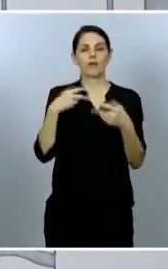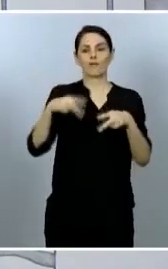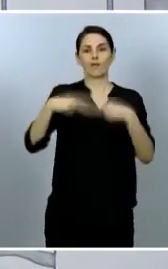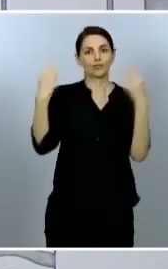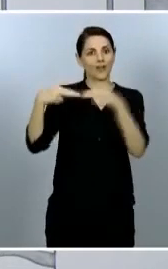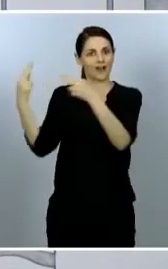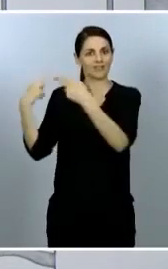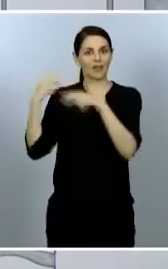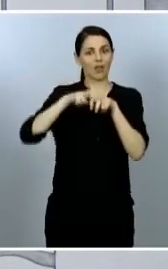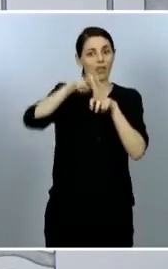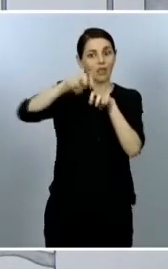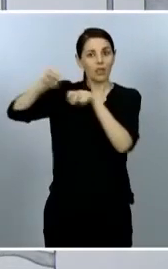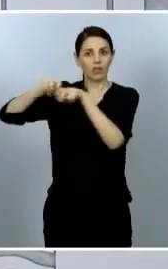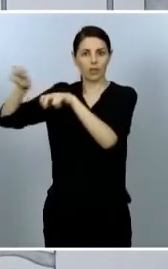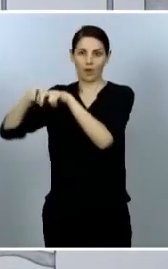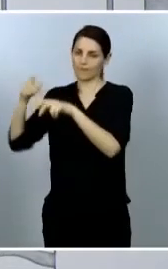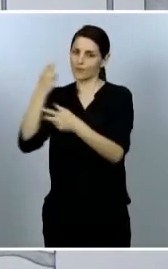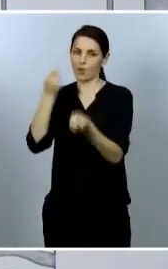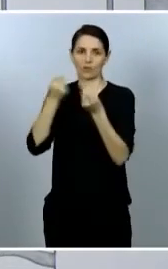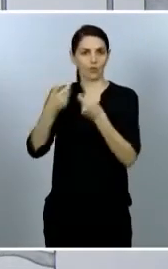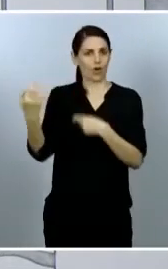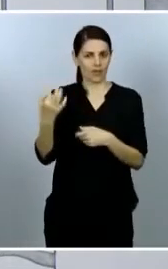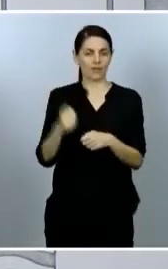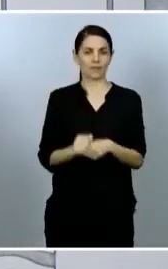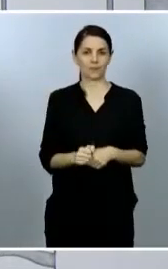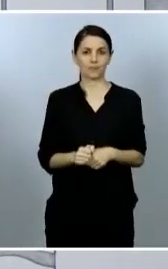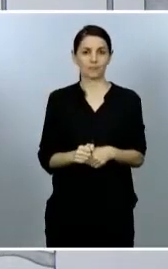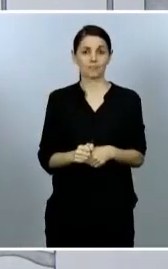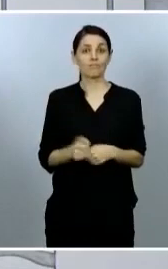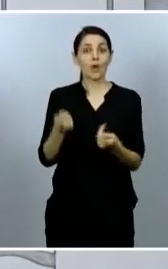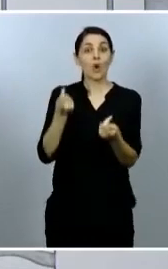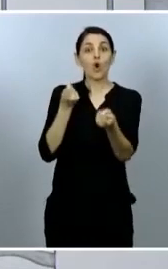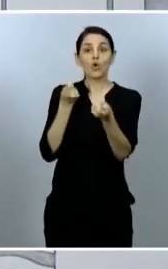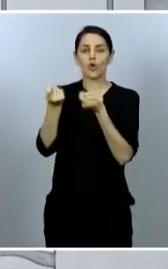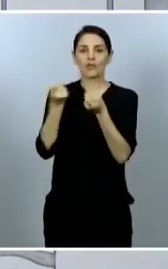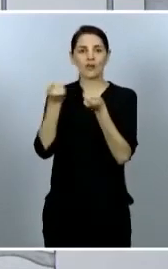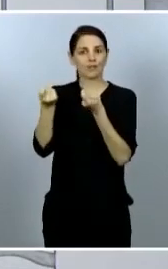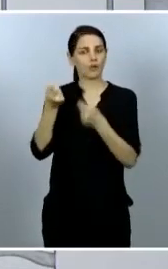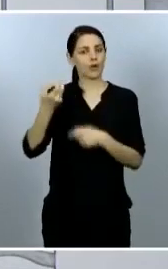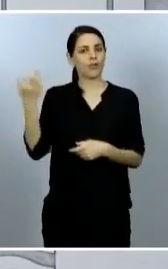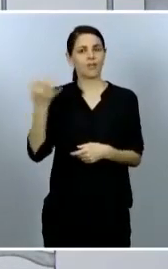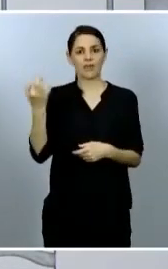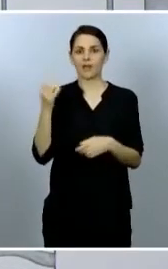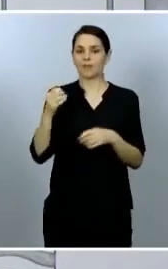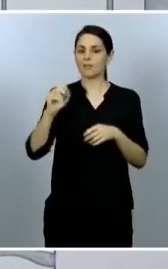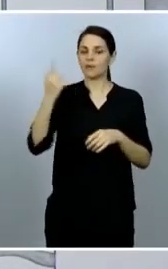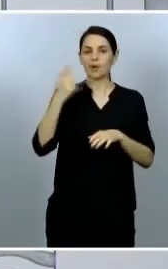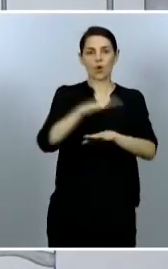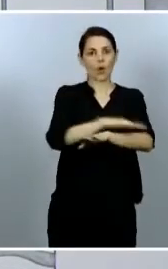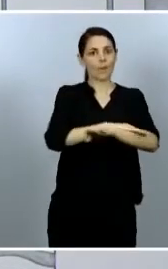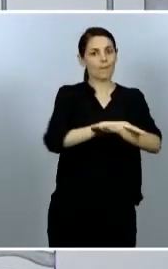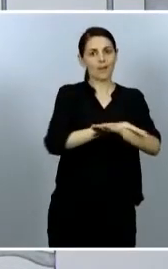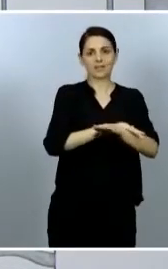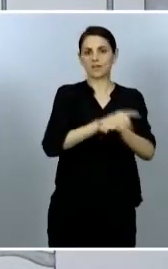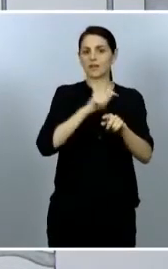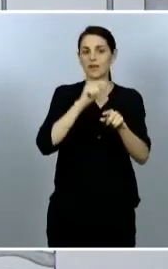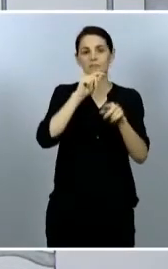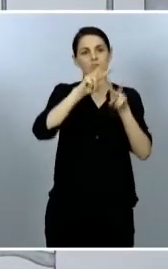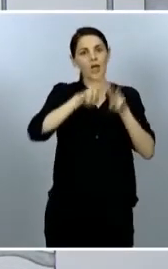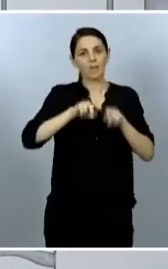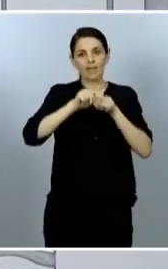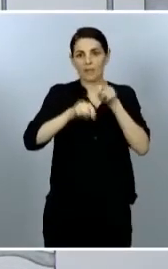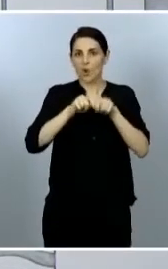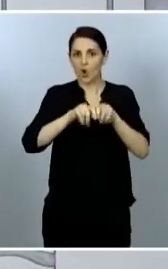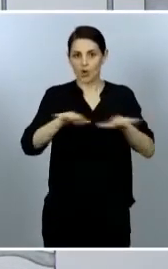coordinación, y leo textualmente, con base en criterios epidemiológicos comunes, claros y transparentes,